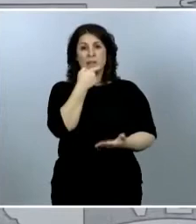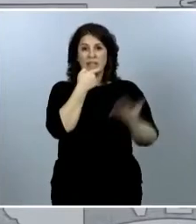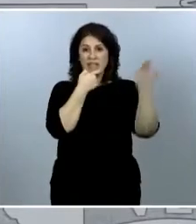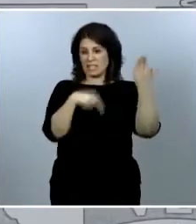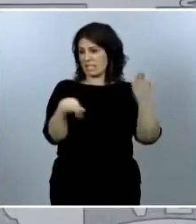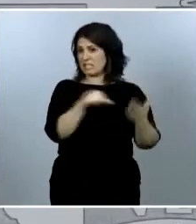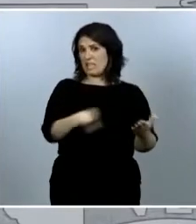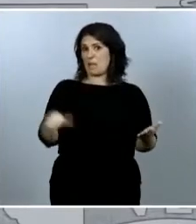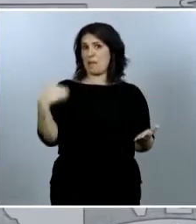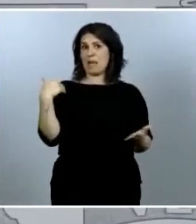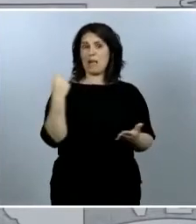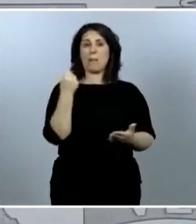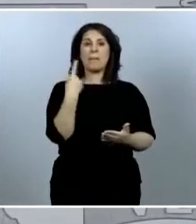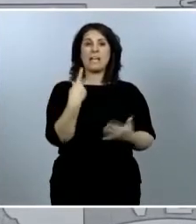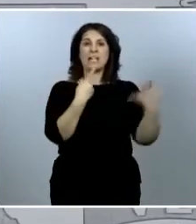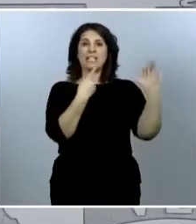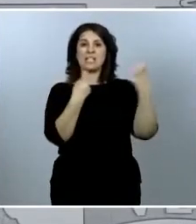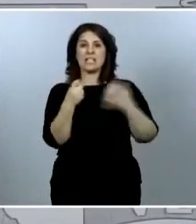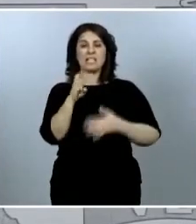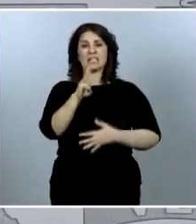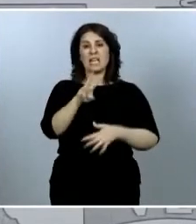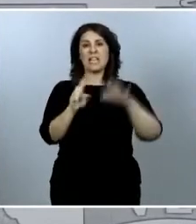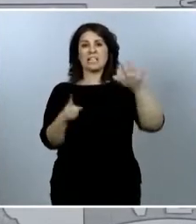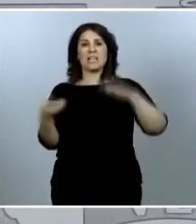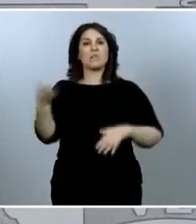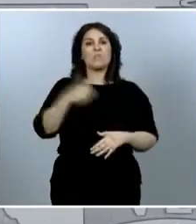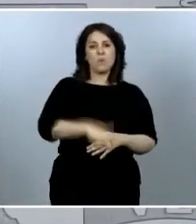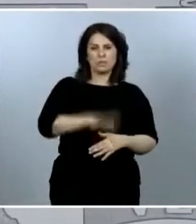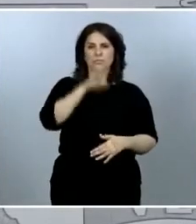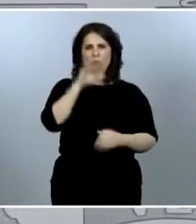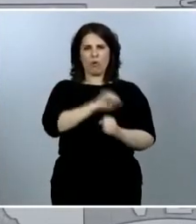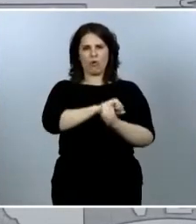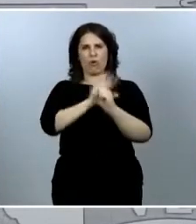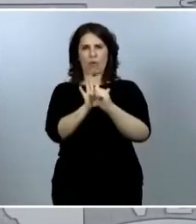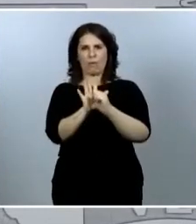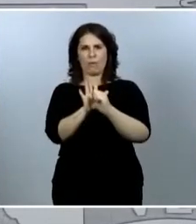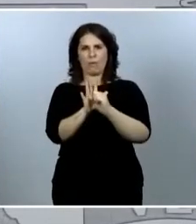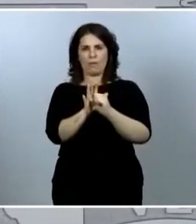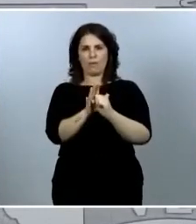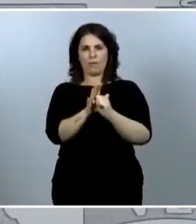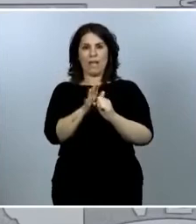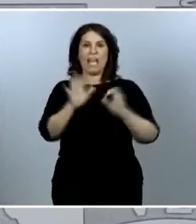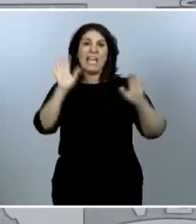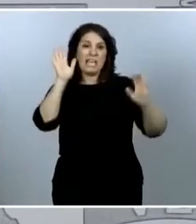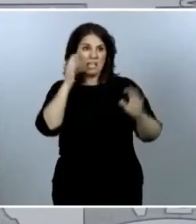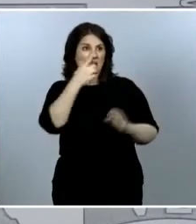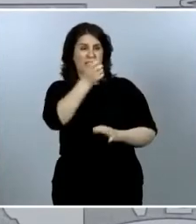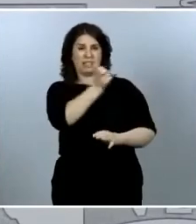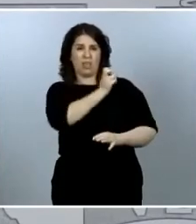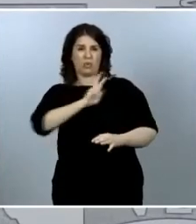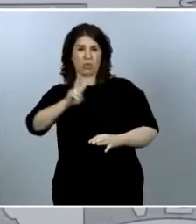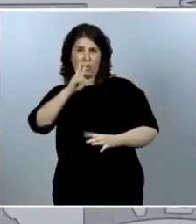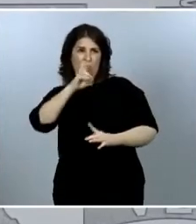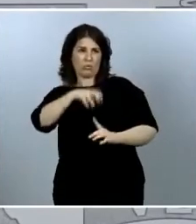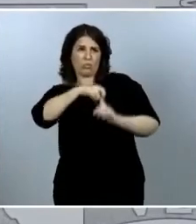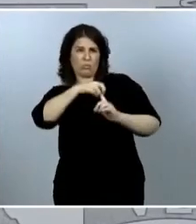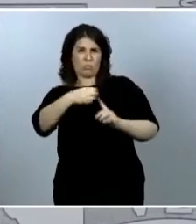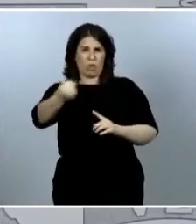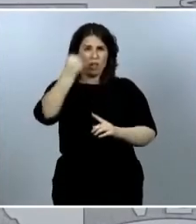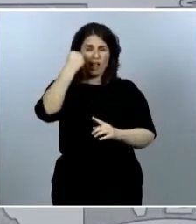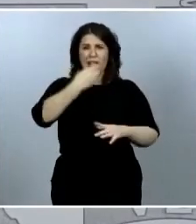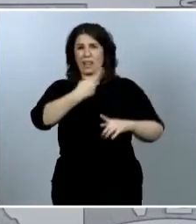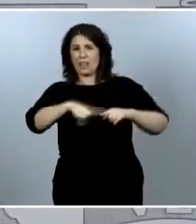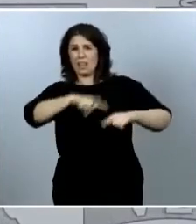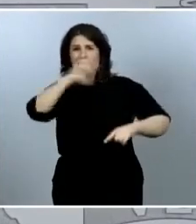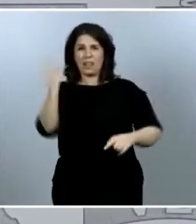.636 muertes por COVID-19 y en una superpotencia como Estados Unidos han sido 6.344. Por